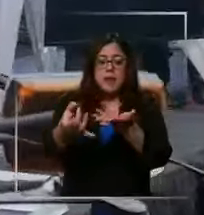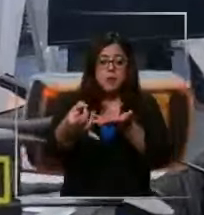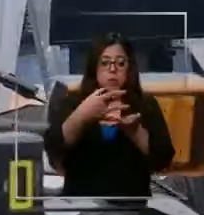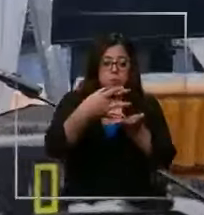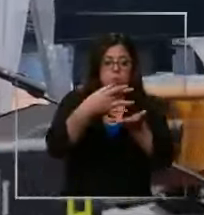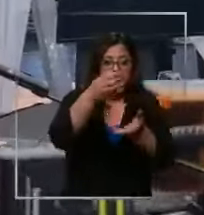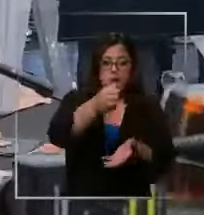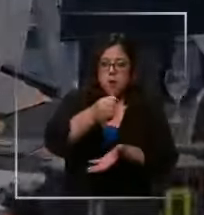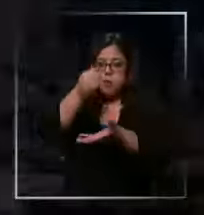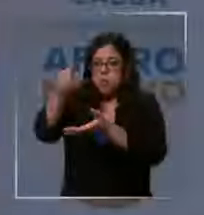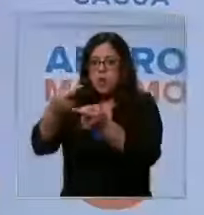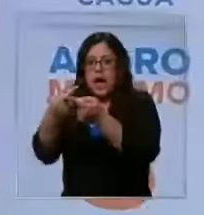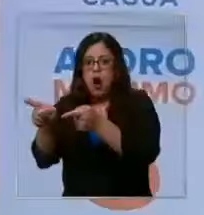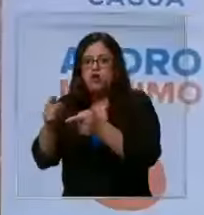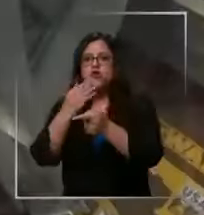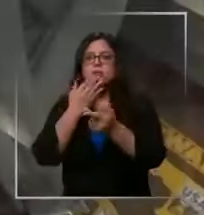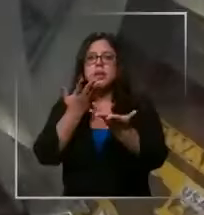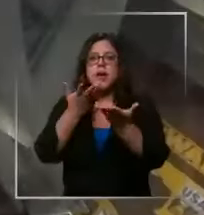cohecho y soborno.